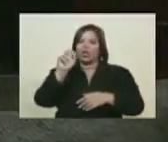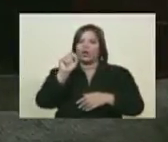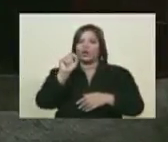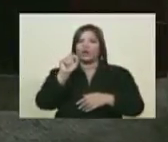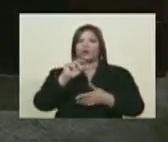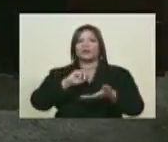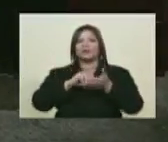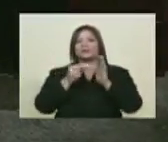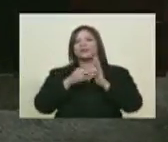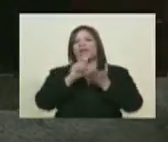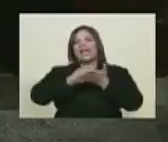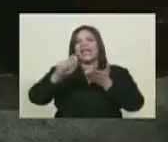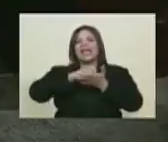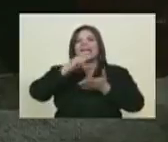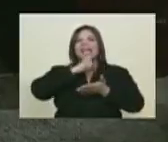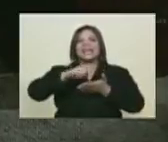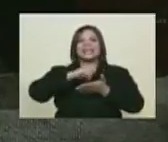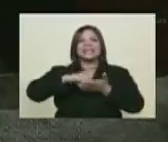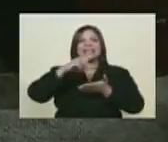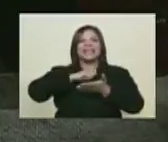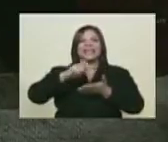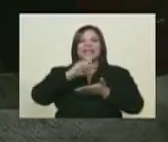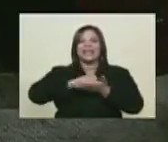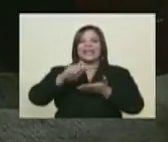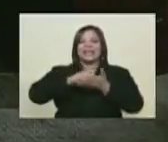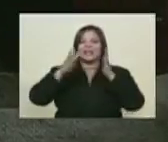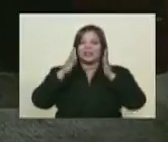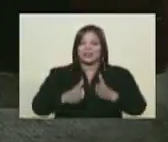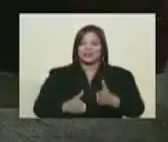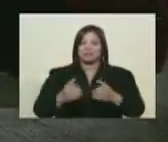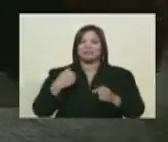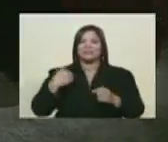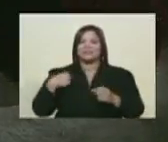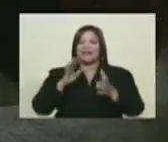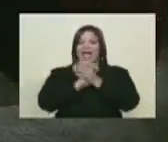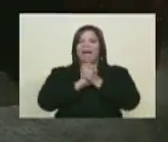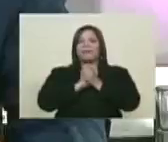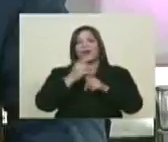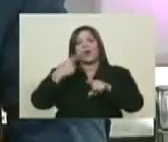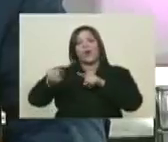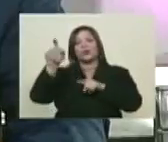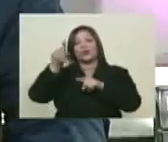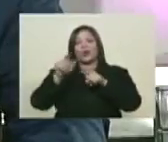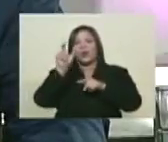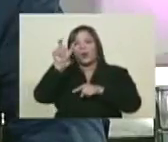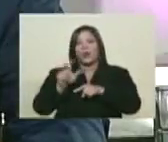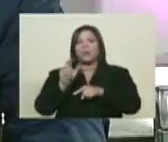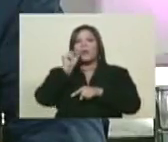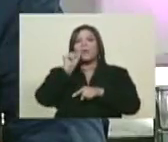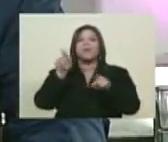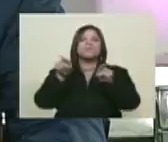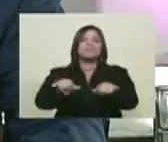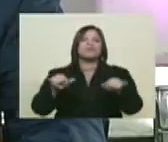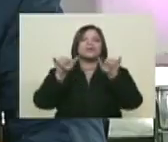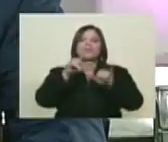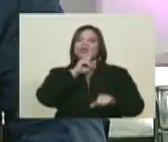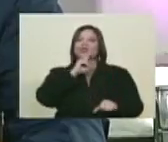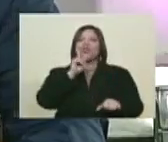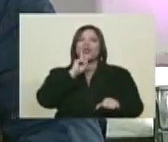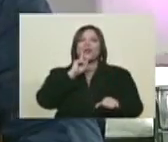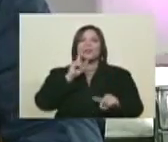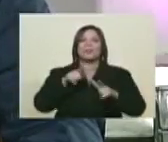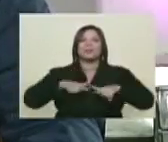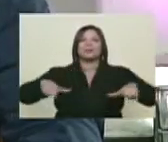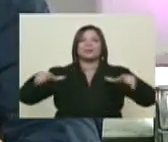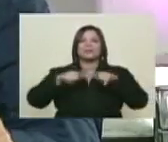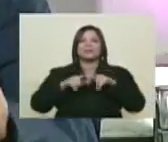arquitecto, sino el historiador. ¿Tú conoces, Alejandro López? Sí, tuve la oportunidad de conocer. Buen amigo Alejandro López, un saludo. Debe estar en alguna acera